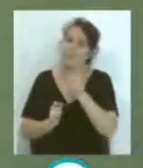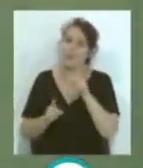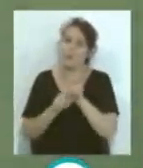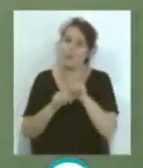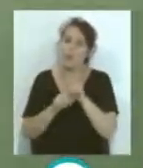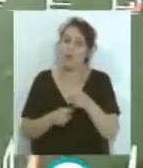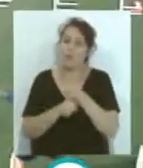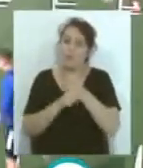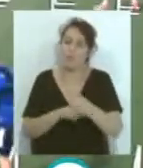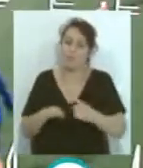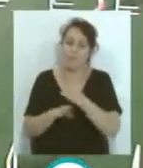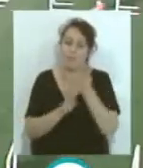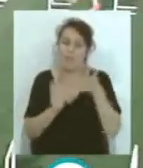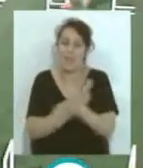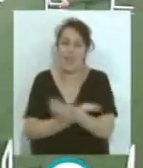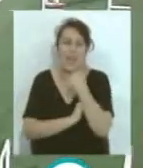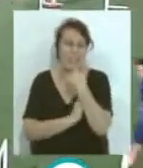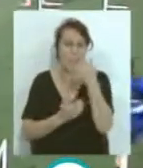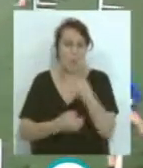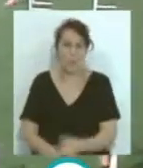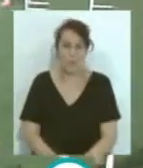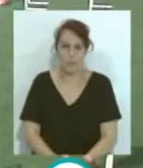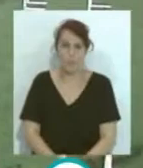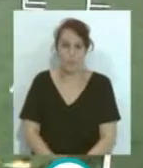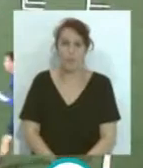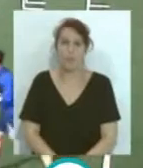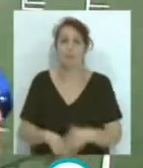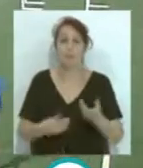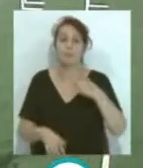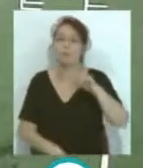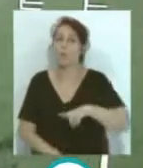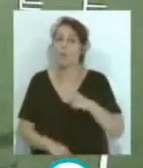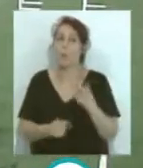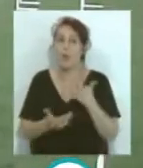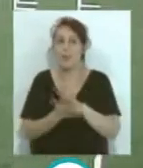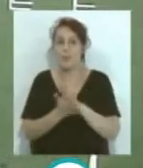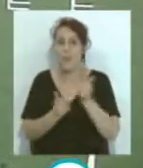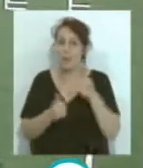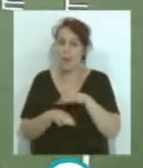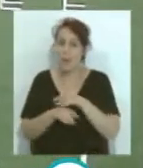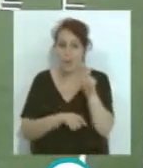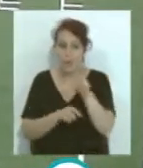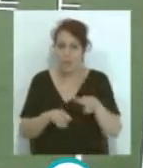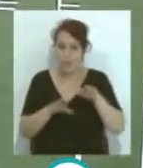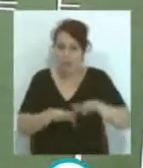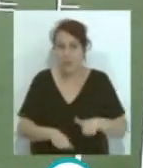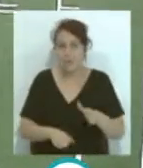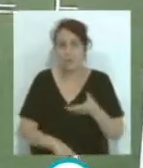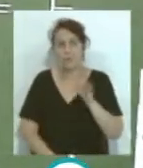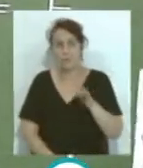permanencia prácticamente encarrilada. Muy bien y bueno... ...y también ha dejado un poquito más tranquilo a la afición... ...porque la verdad que...